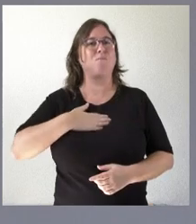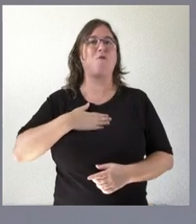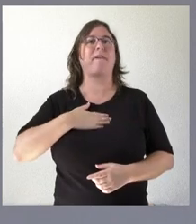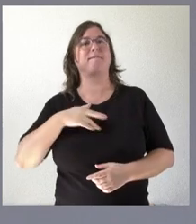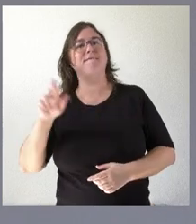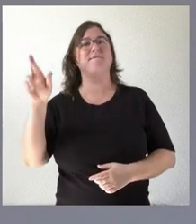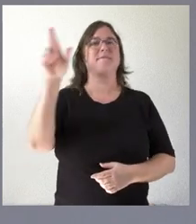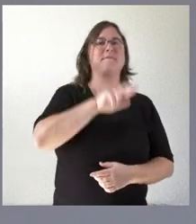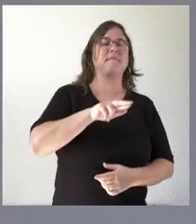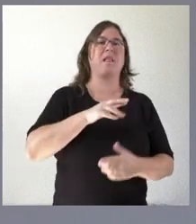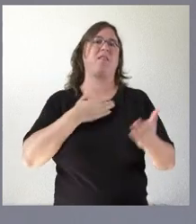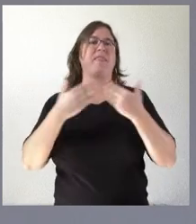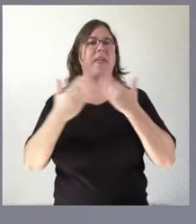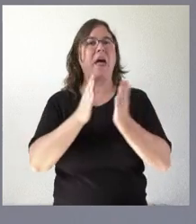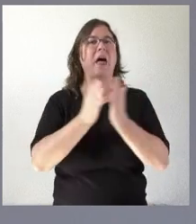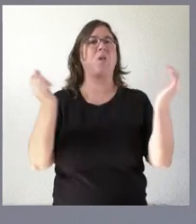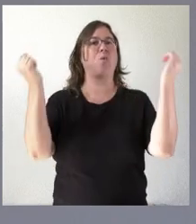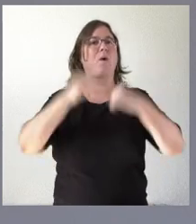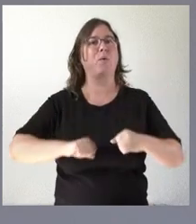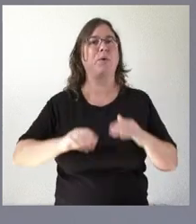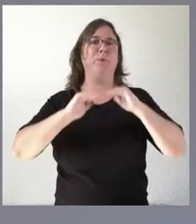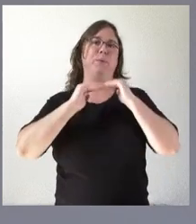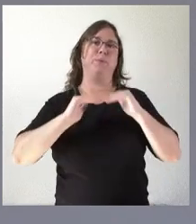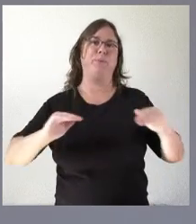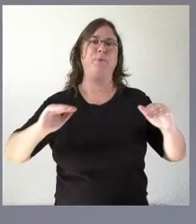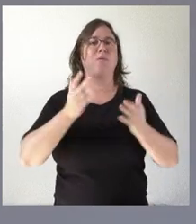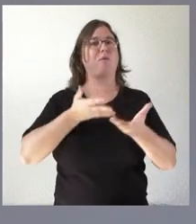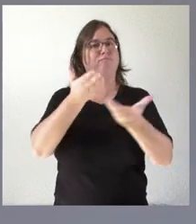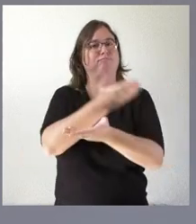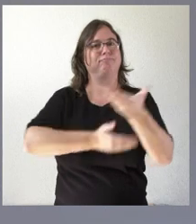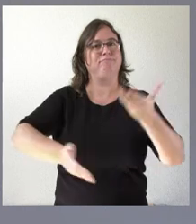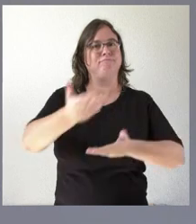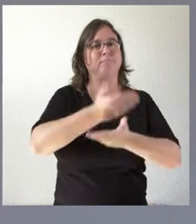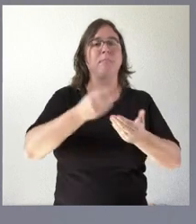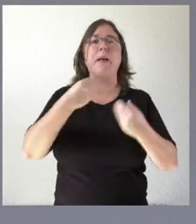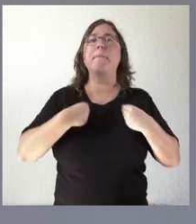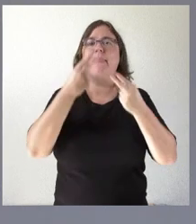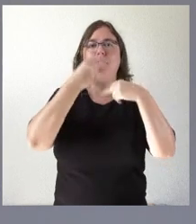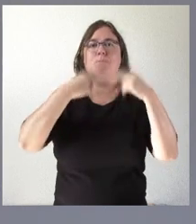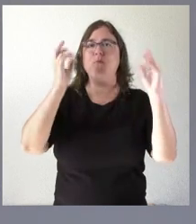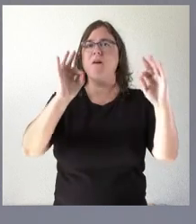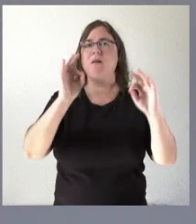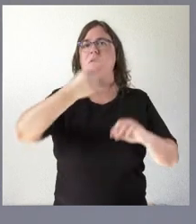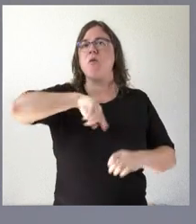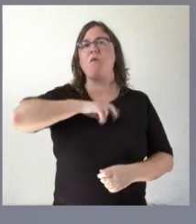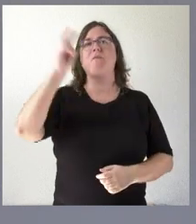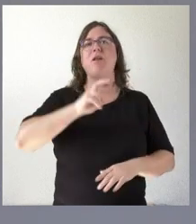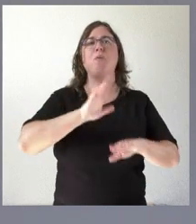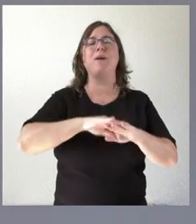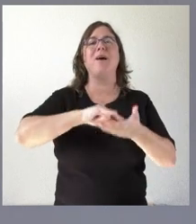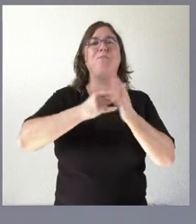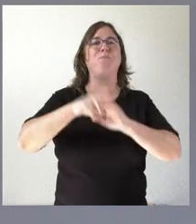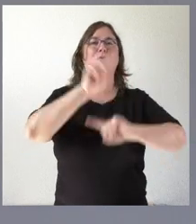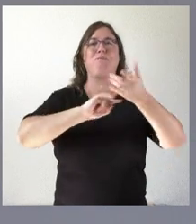diálogo el acuerdo la moderación la mano tendida como elemento de actuación en la vida pública yo creo que aquí estamos para solucionar los problemas de la gente